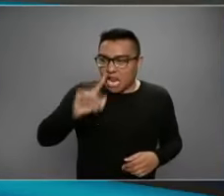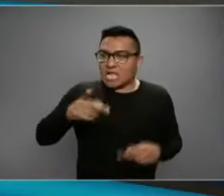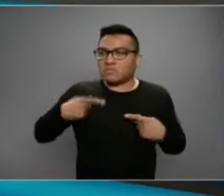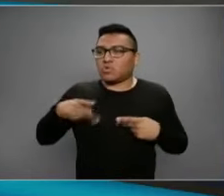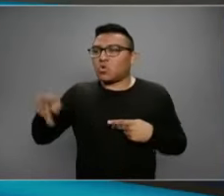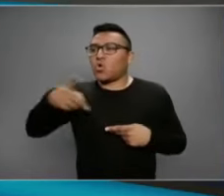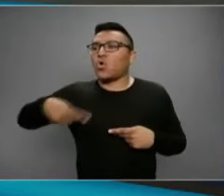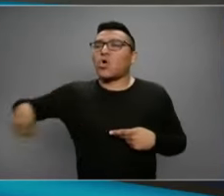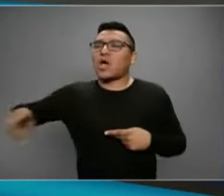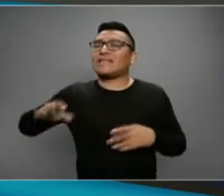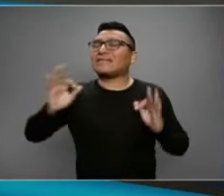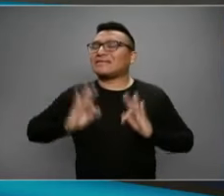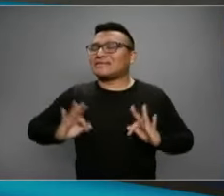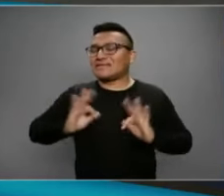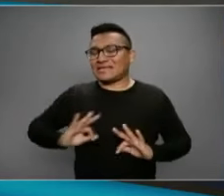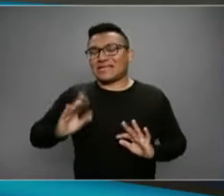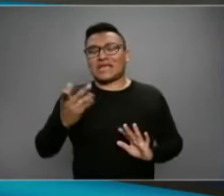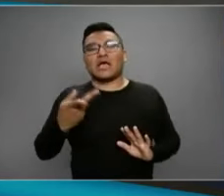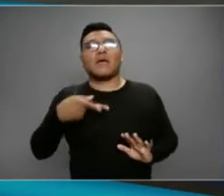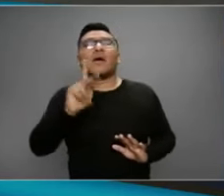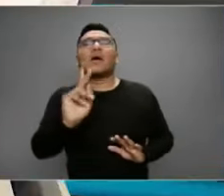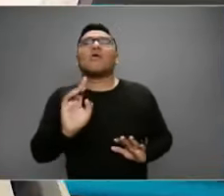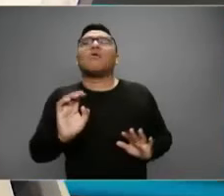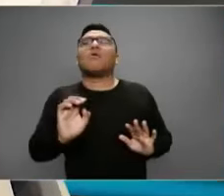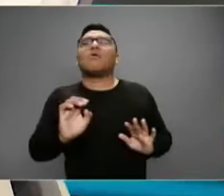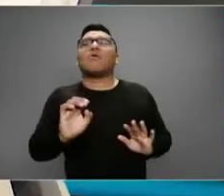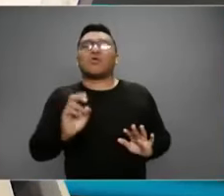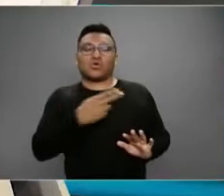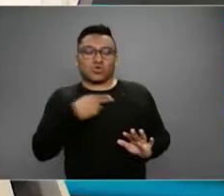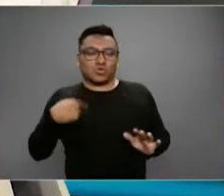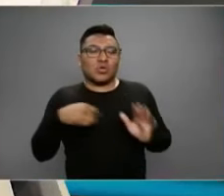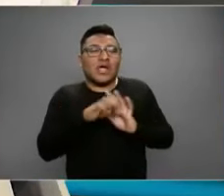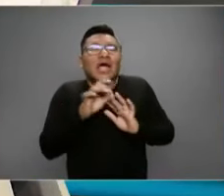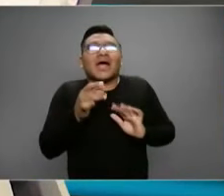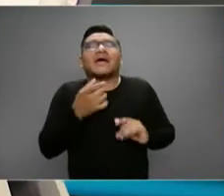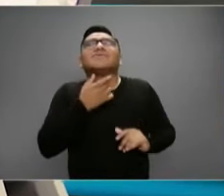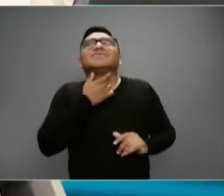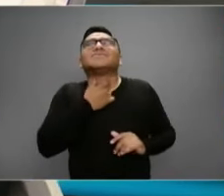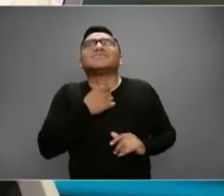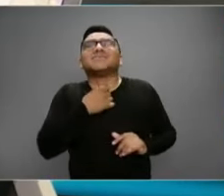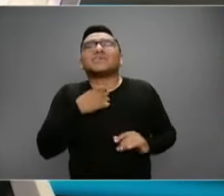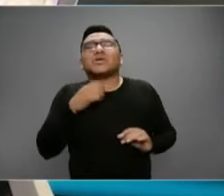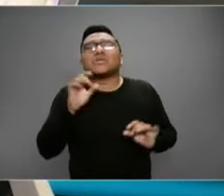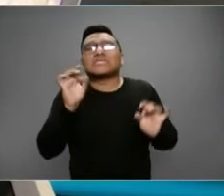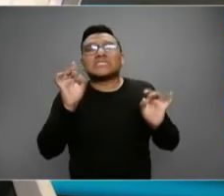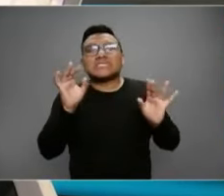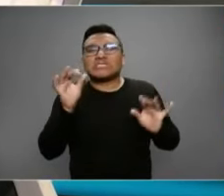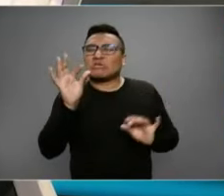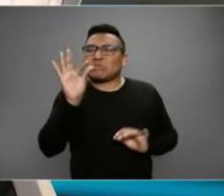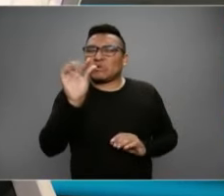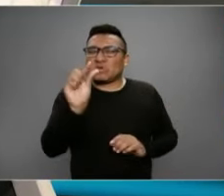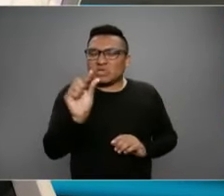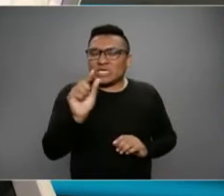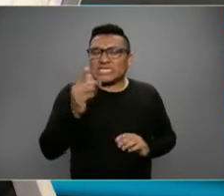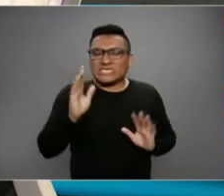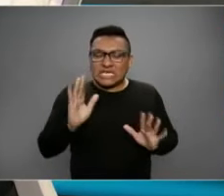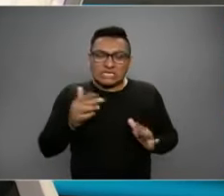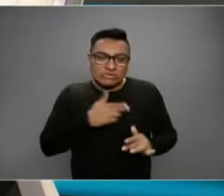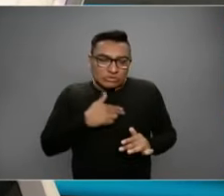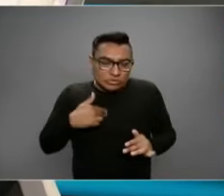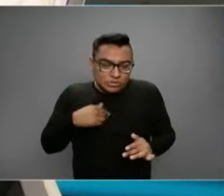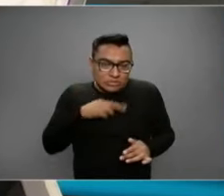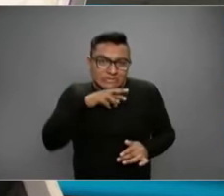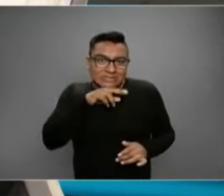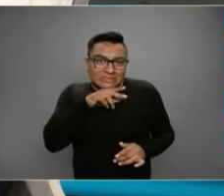en pánico, pero sí, cualquiera de nosotros cuando se siente un poquito mal ya empieza a preocuparse.